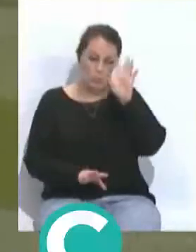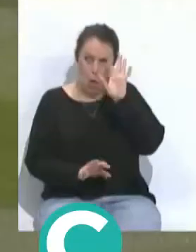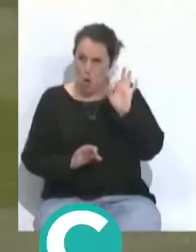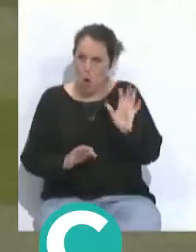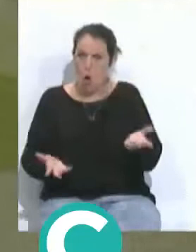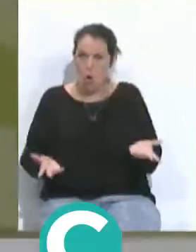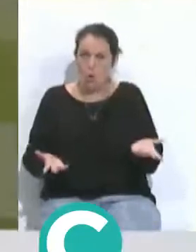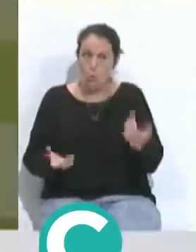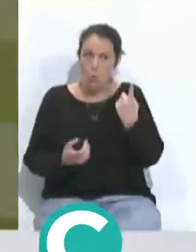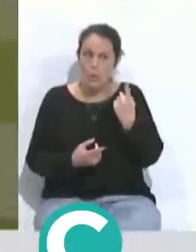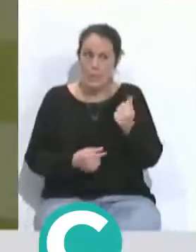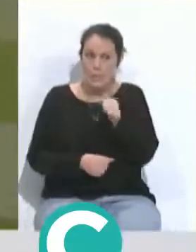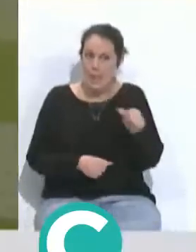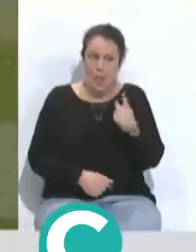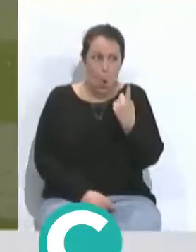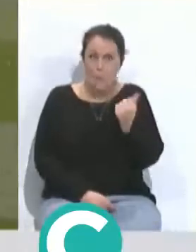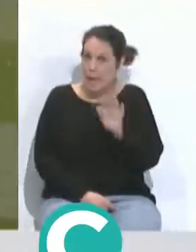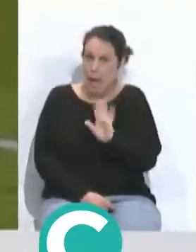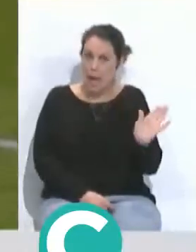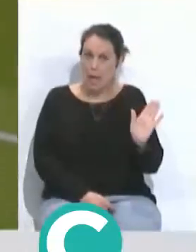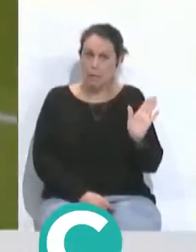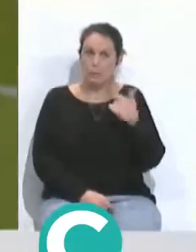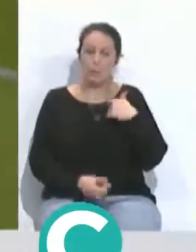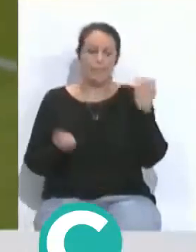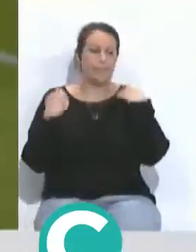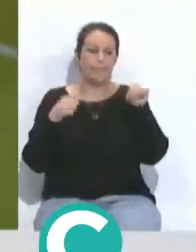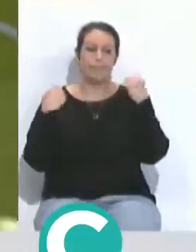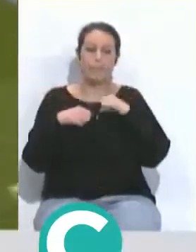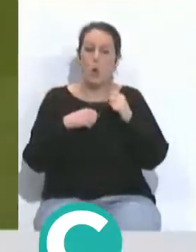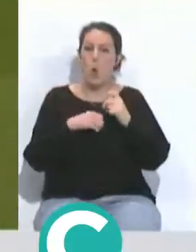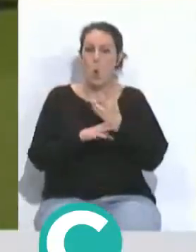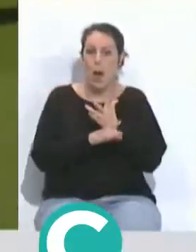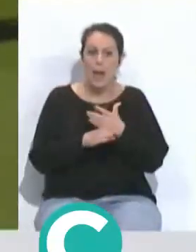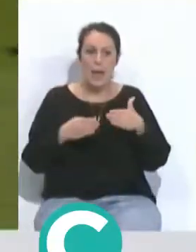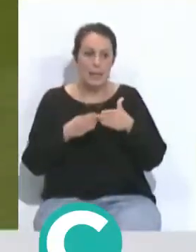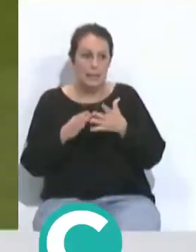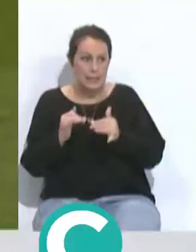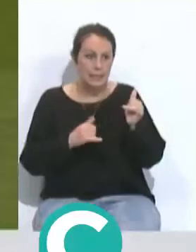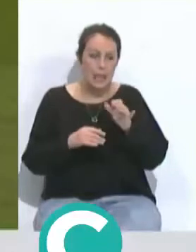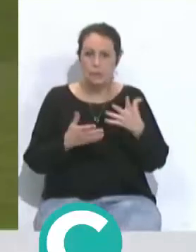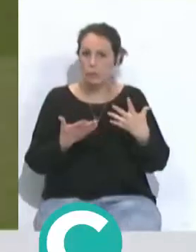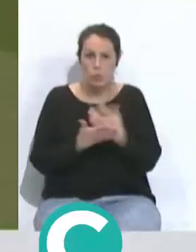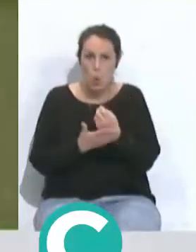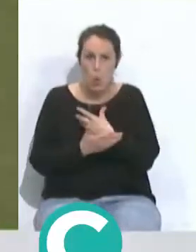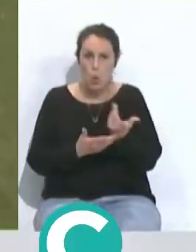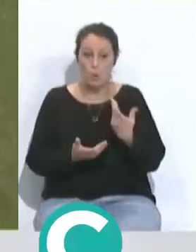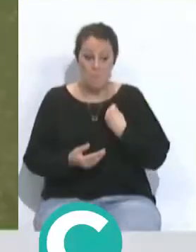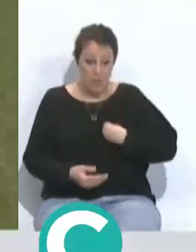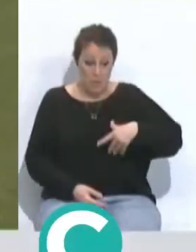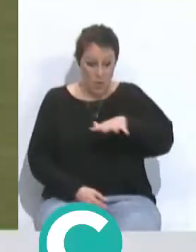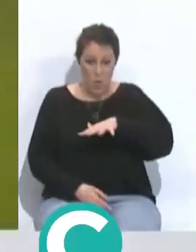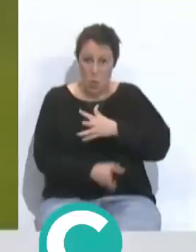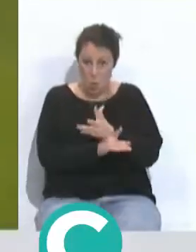normal, que tú un día a la semana practiques, ensayes, las jugadas, los saques de esquina, las faltas laterales y todo, en el sitio donde vas a jugar.